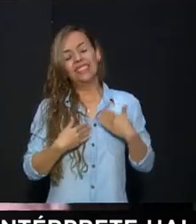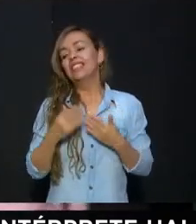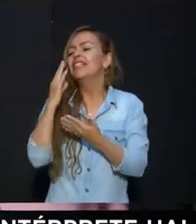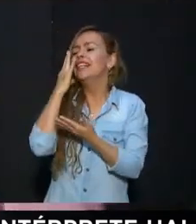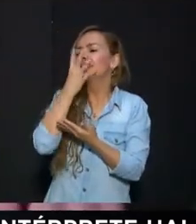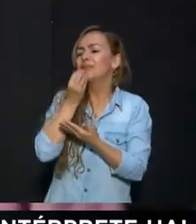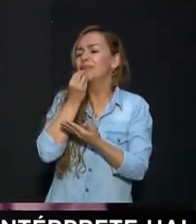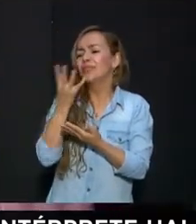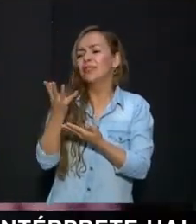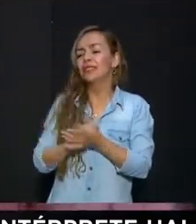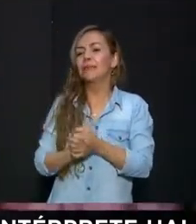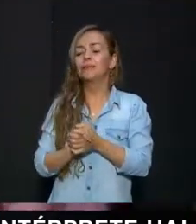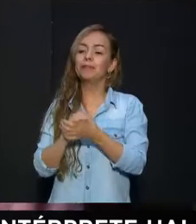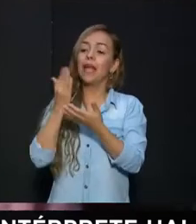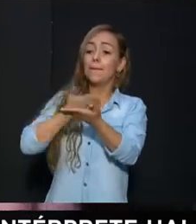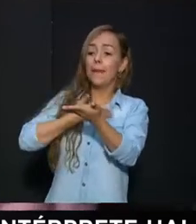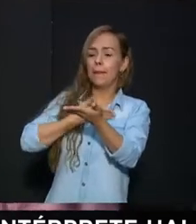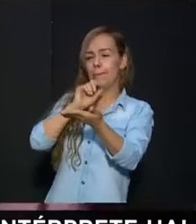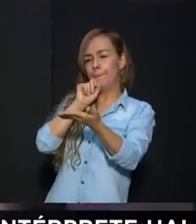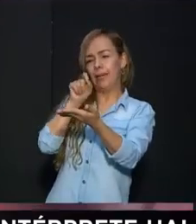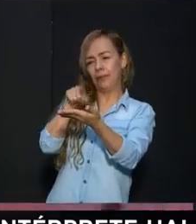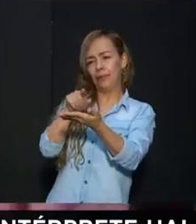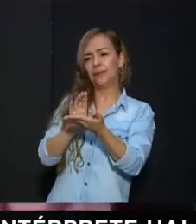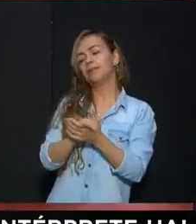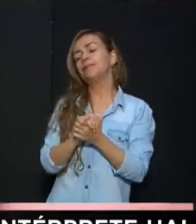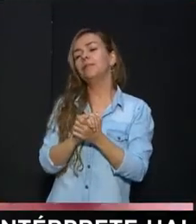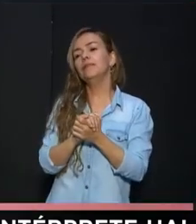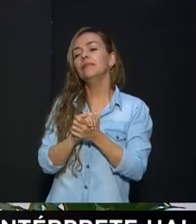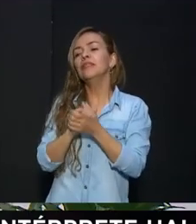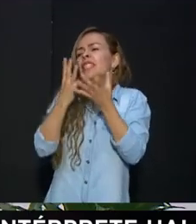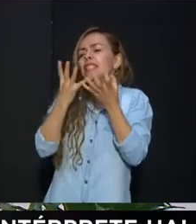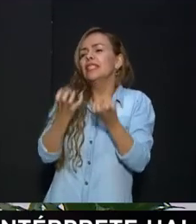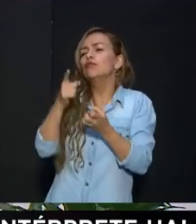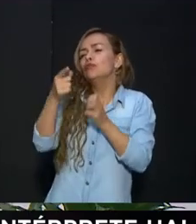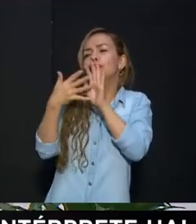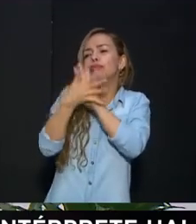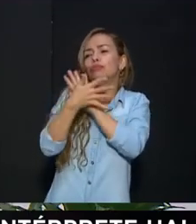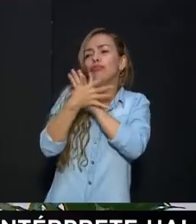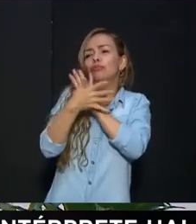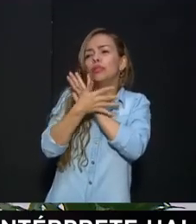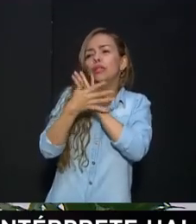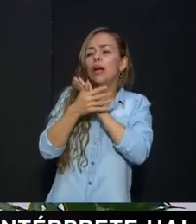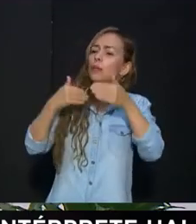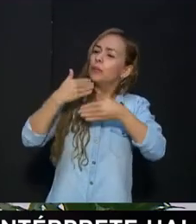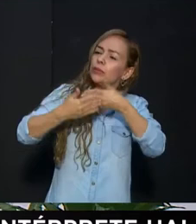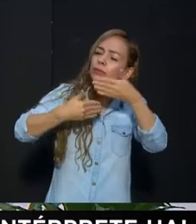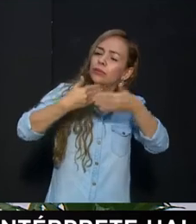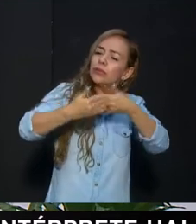Hermosa. Bueno, doña Daisy, nosotros queremos conocer este proceso. ¿Cómo ha sido este proceso